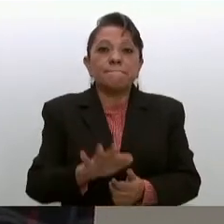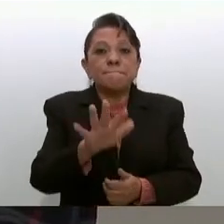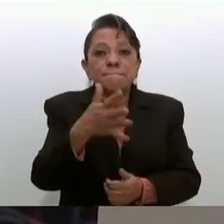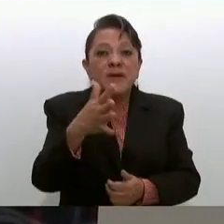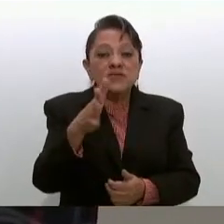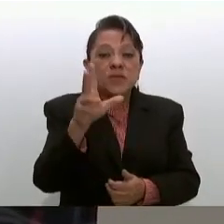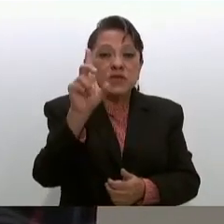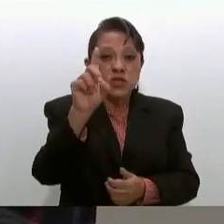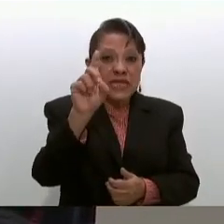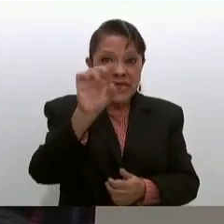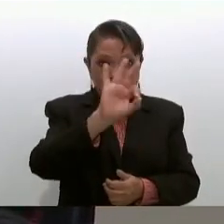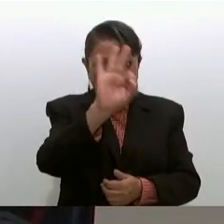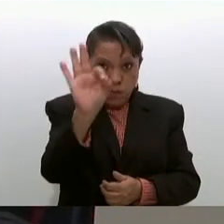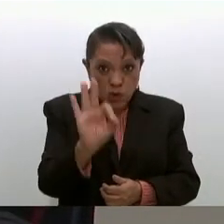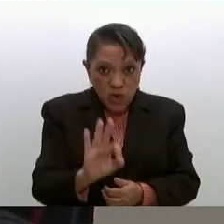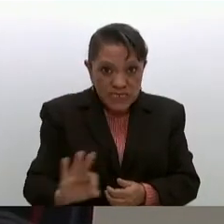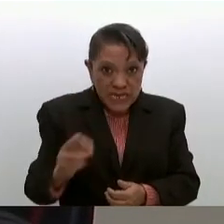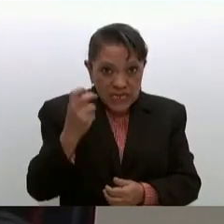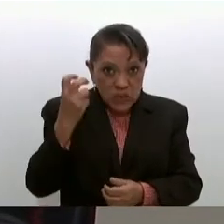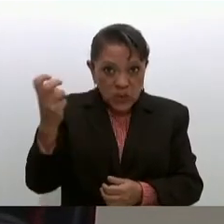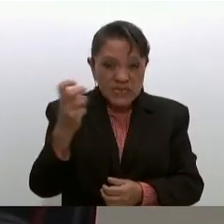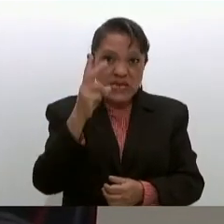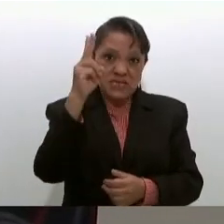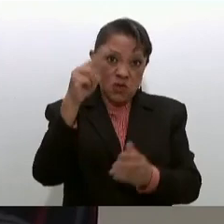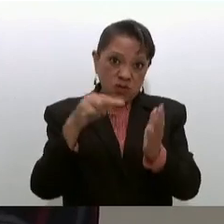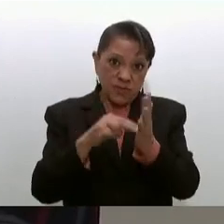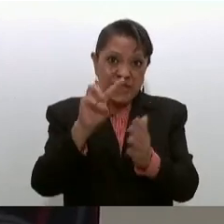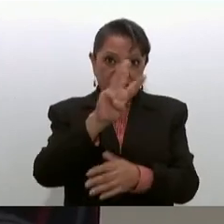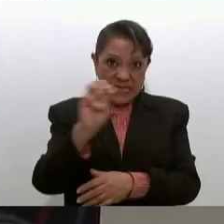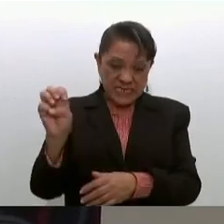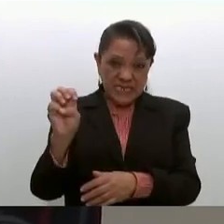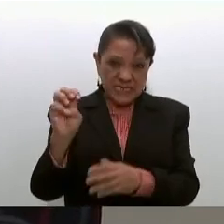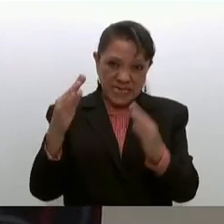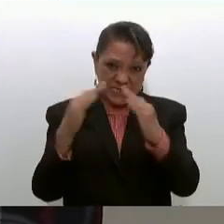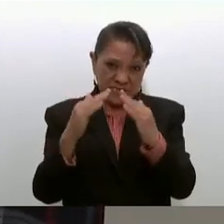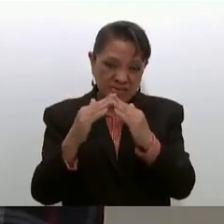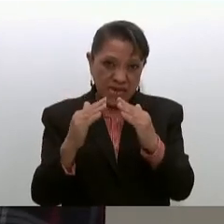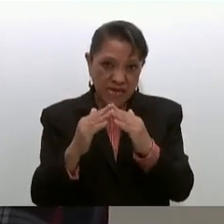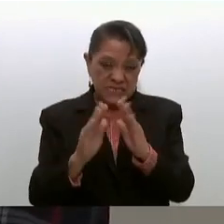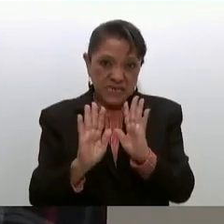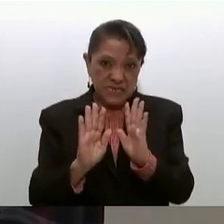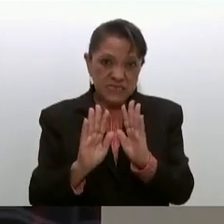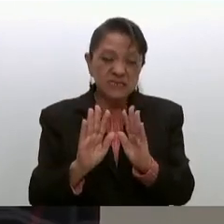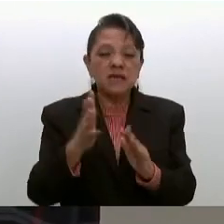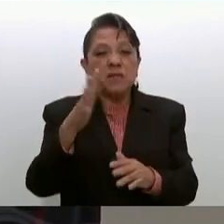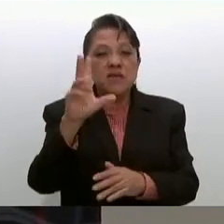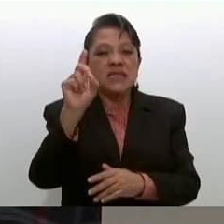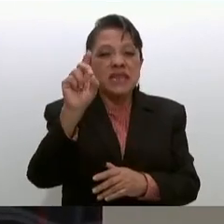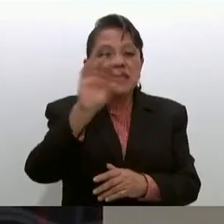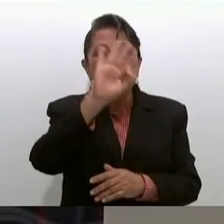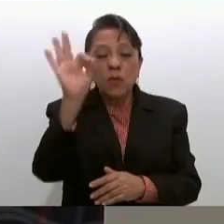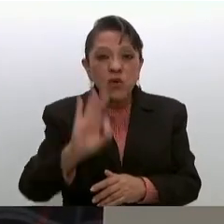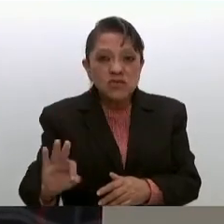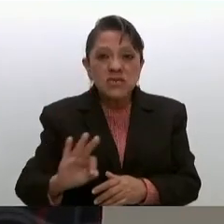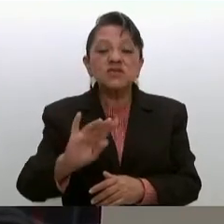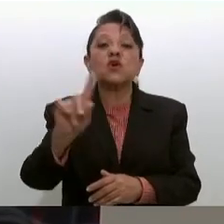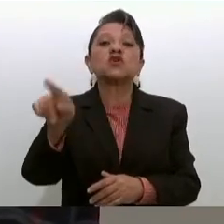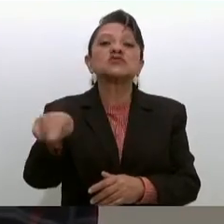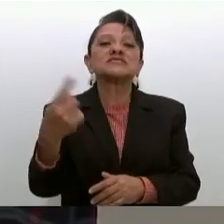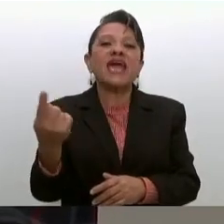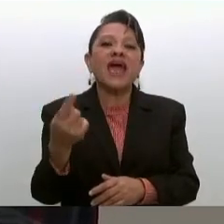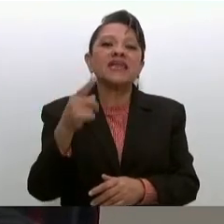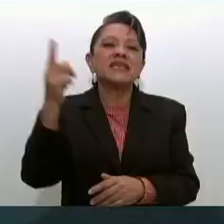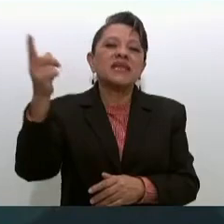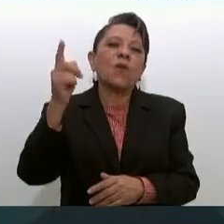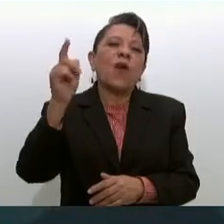por ciento de esas dos mil trescientas viviendas sean viviendas de interés